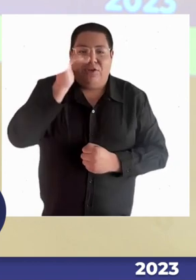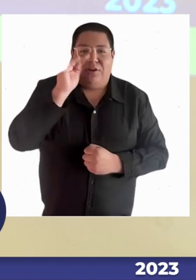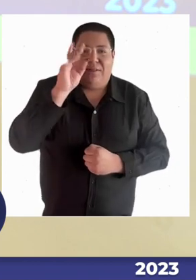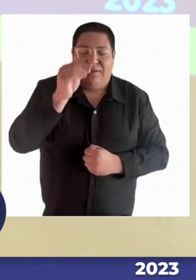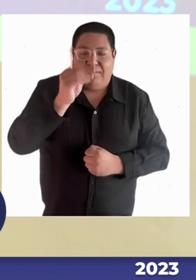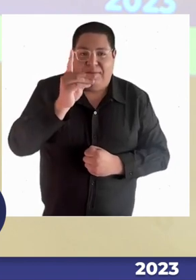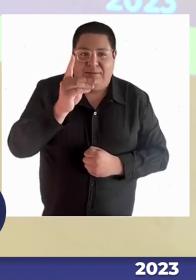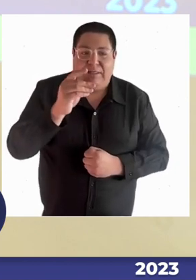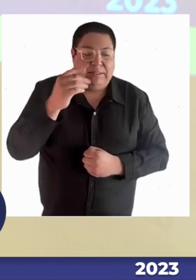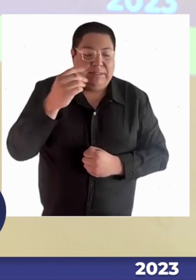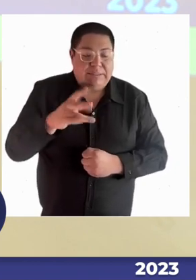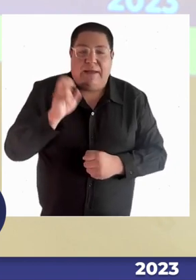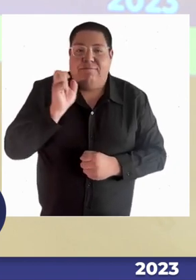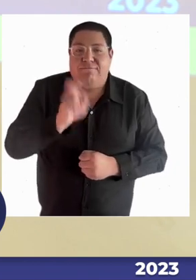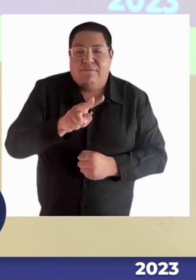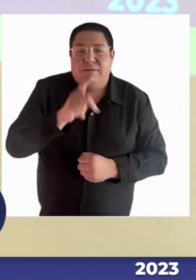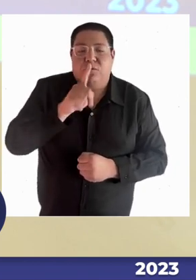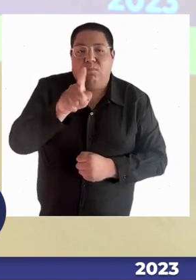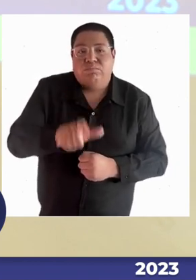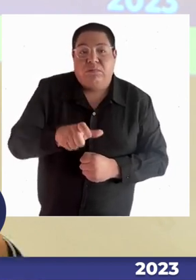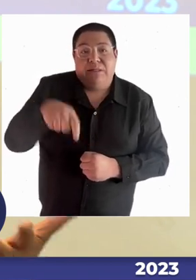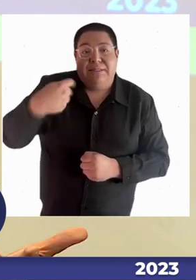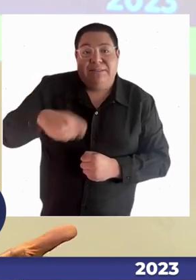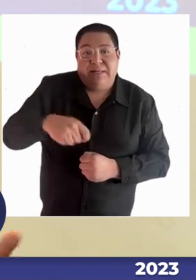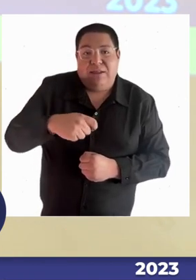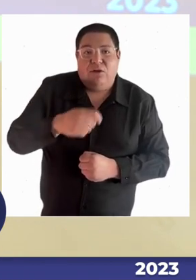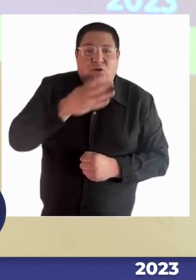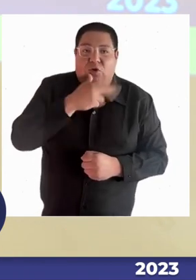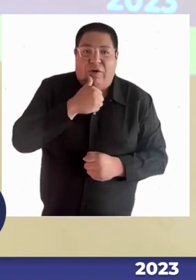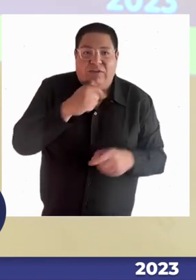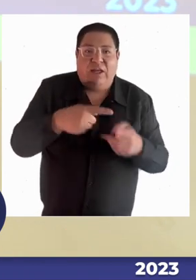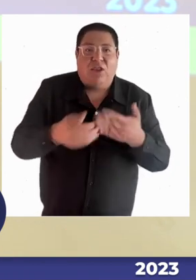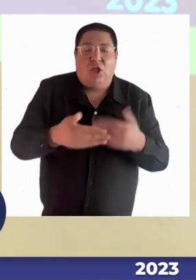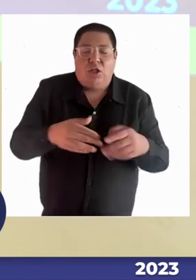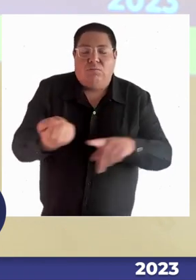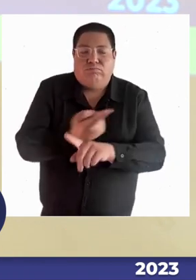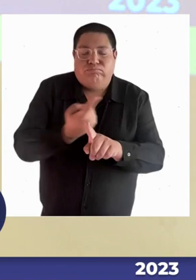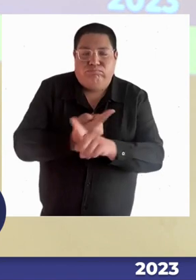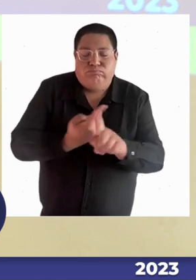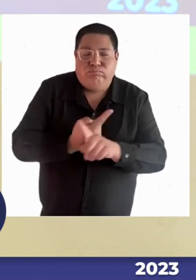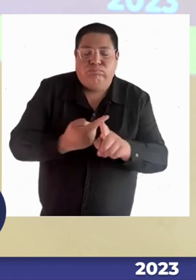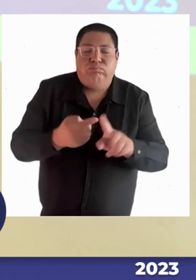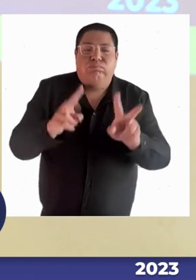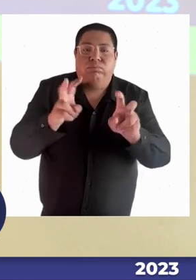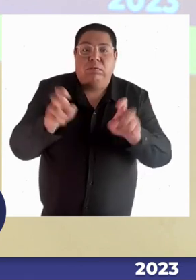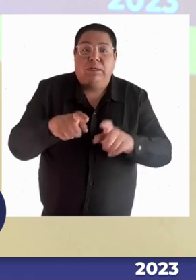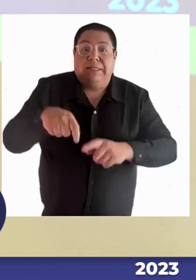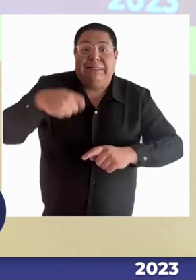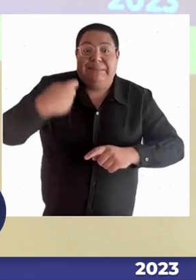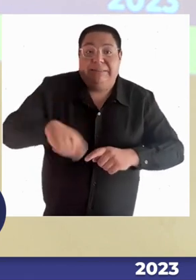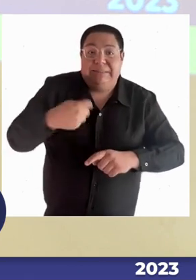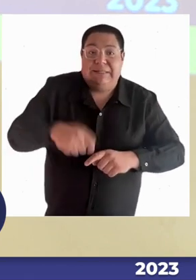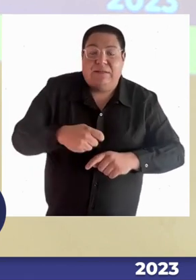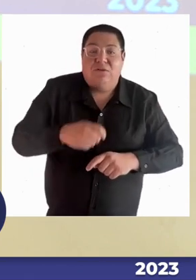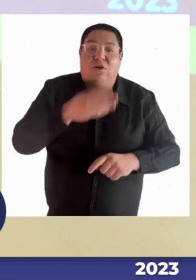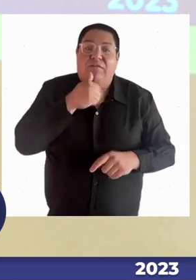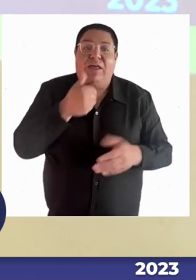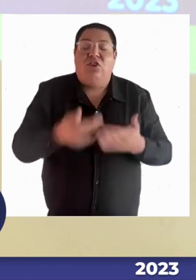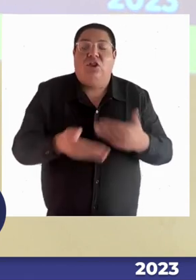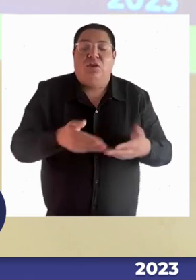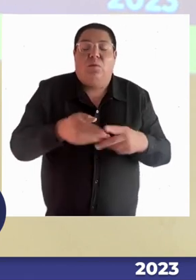valora que al margen de todo este tema, uno quisiera que esto fuera natural, bueno, hay normas, hay leyes, ¿verdad?, que han tenido que dictarse para este objeto,